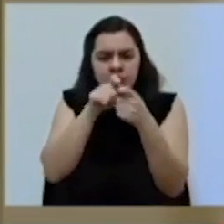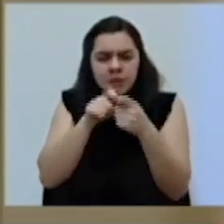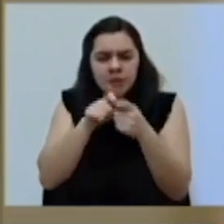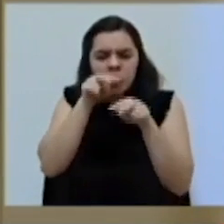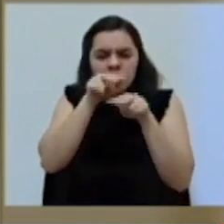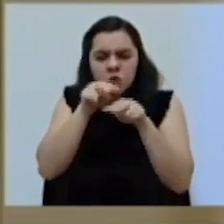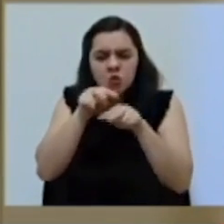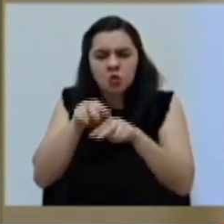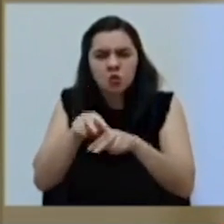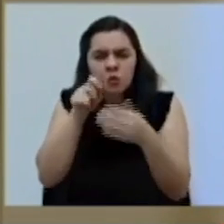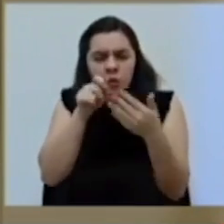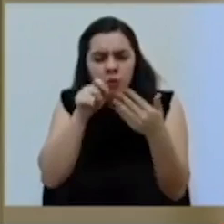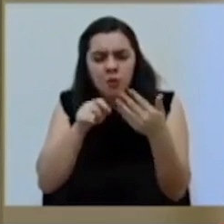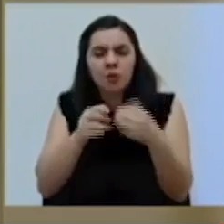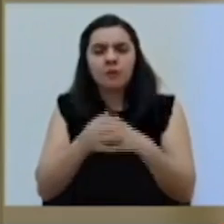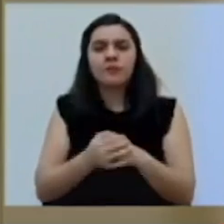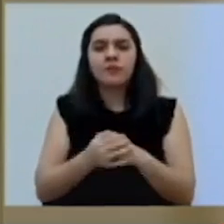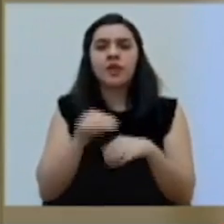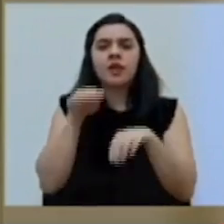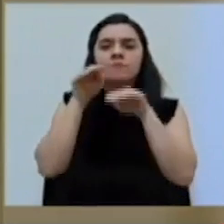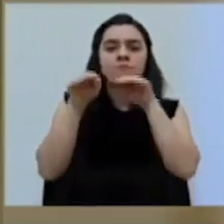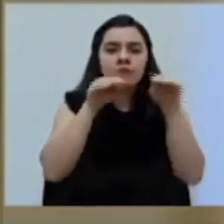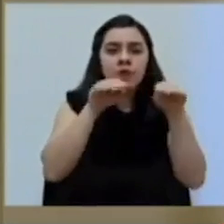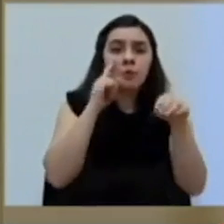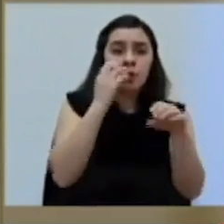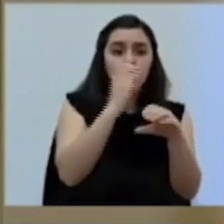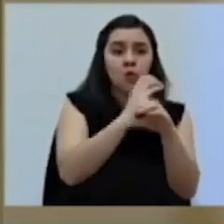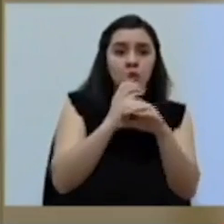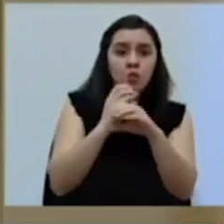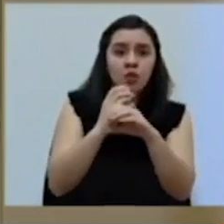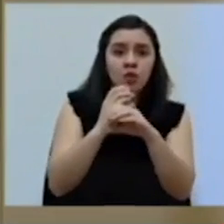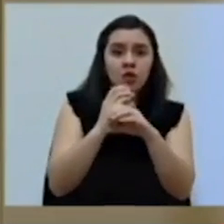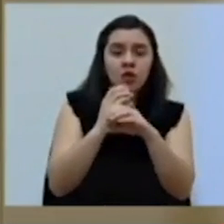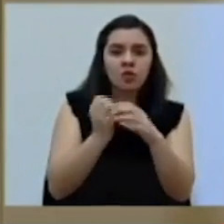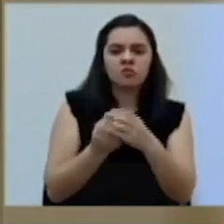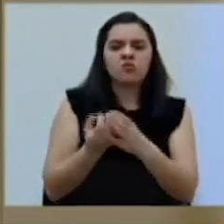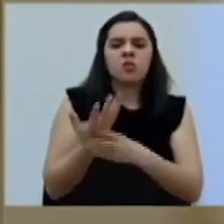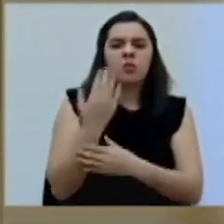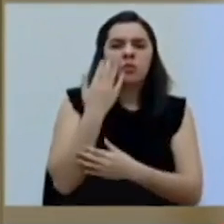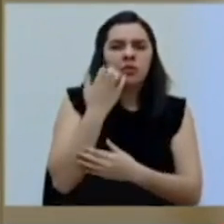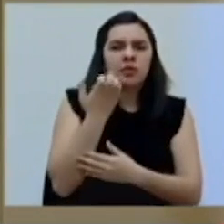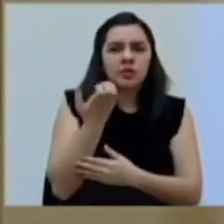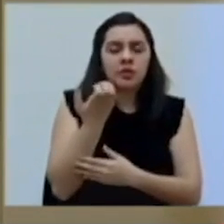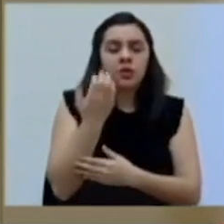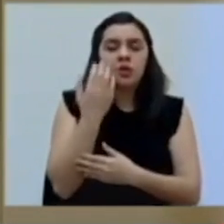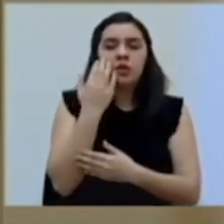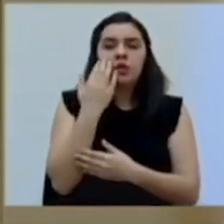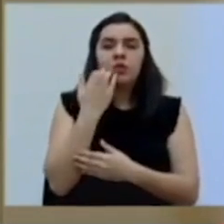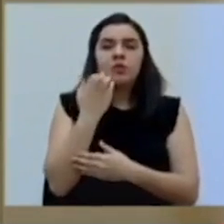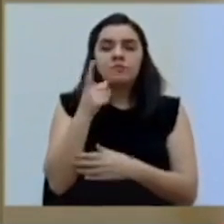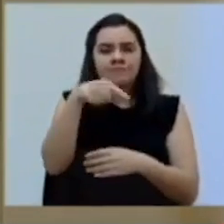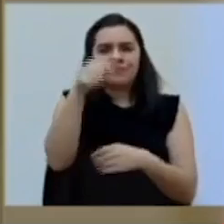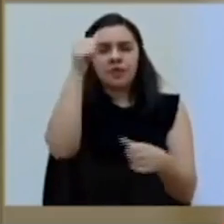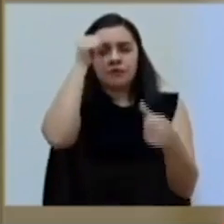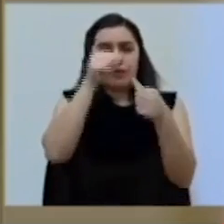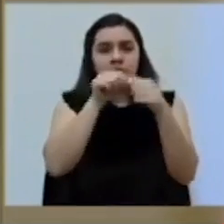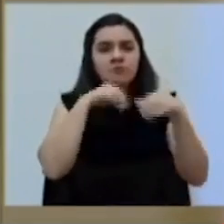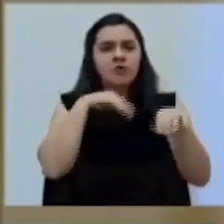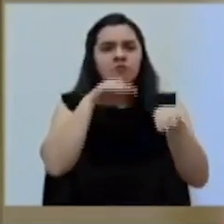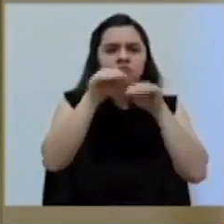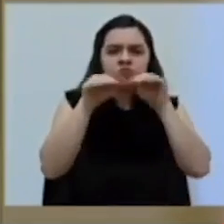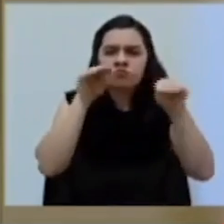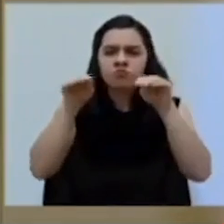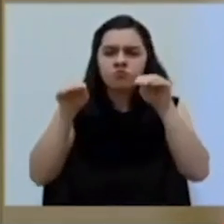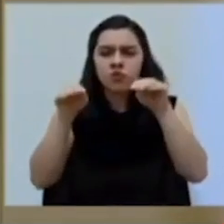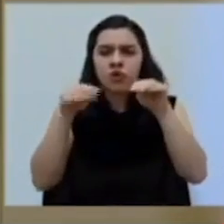supervisado. Y el llamado a que nos cuidemos en realidad surge más porque sabemos que... Recordemos que el llamado que yo he hecho